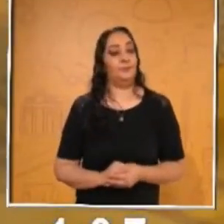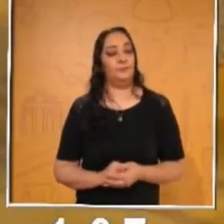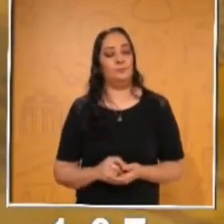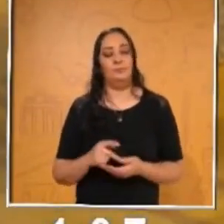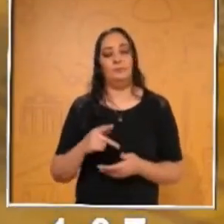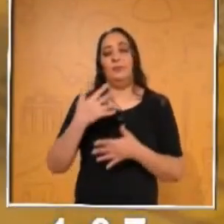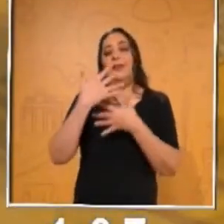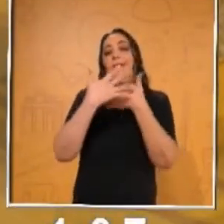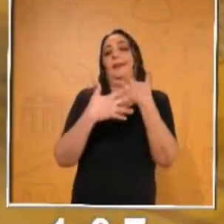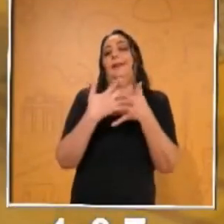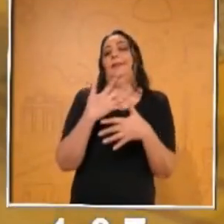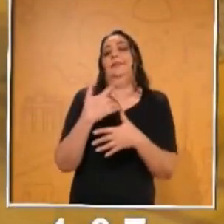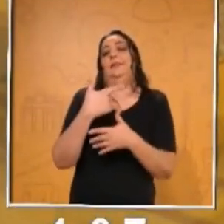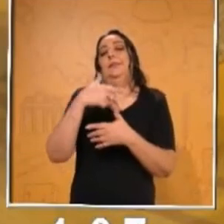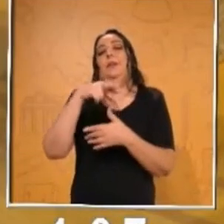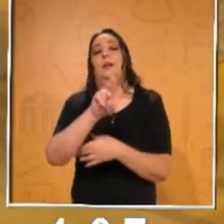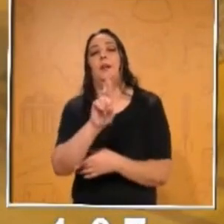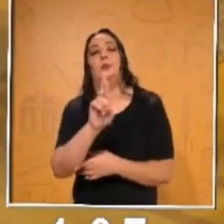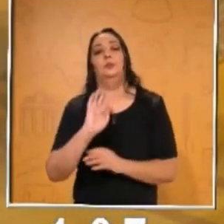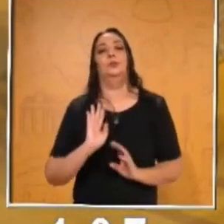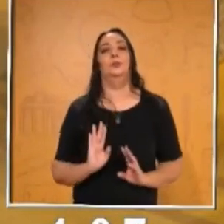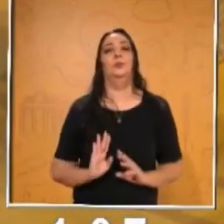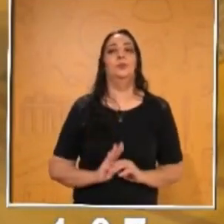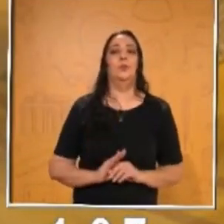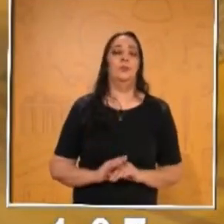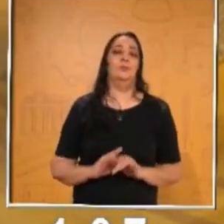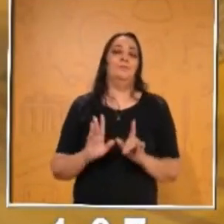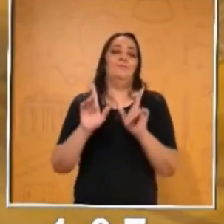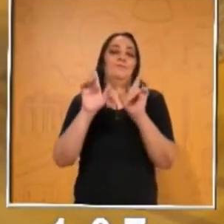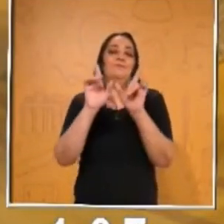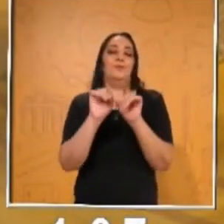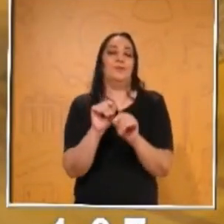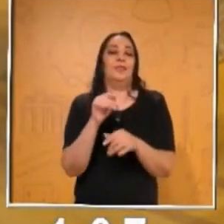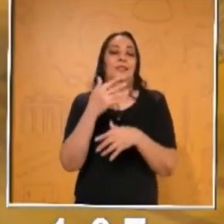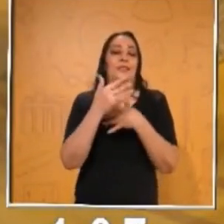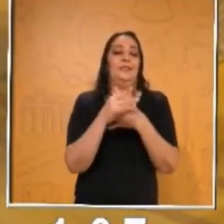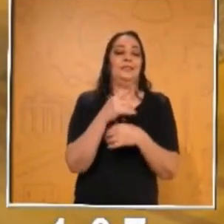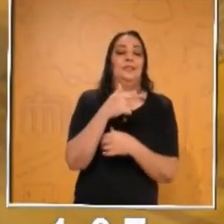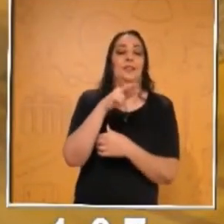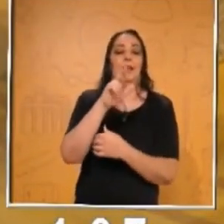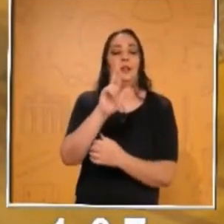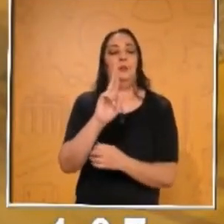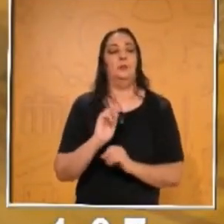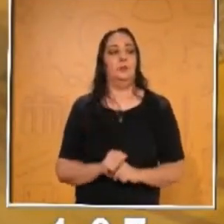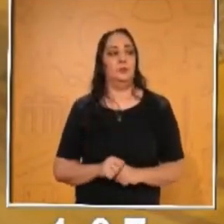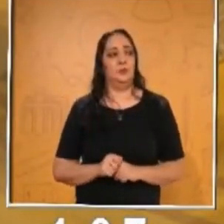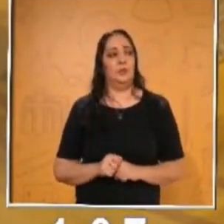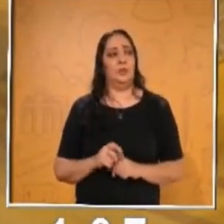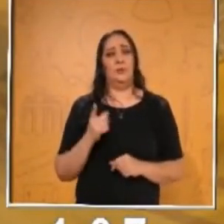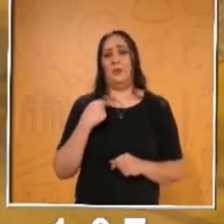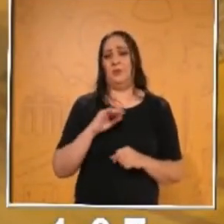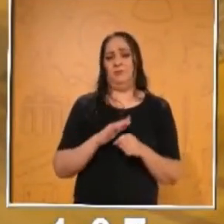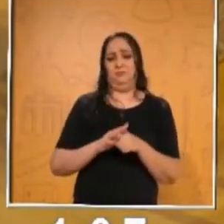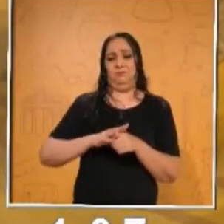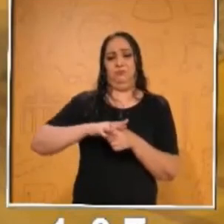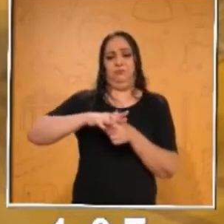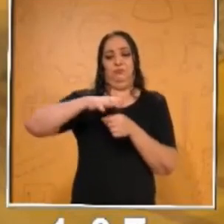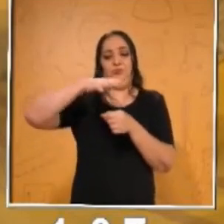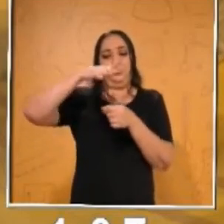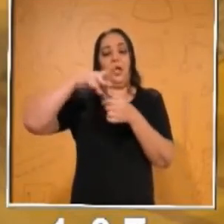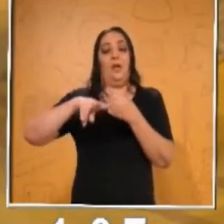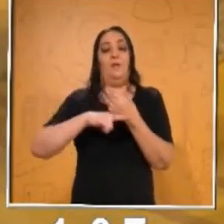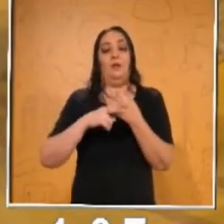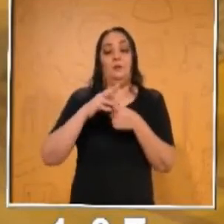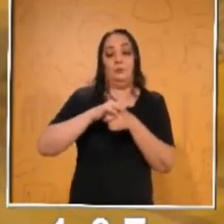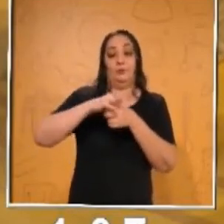15 gramos. 15 gramos pesa el algodón. Oye, pero hasta se desborda del vaso. Ya sé,